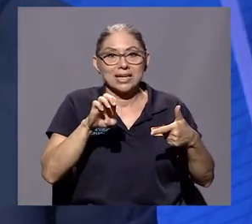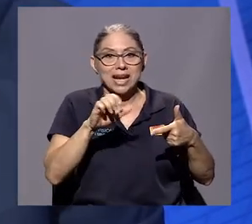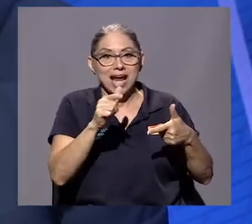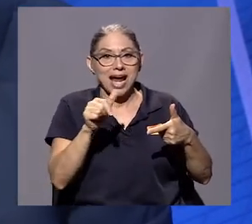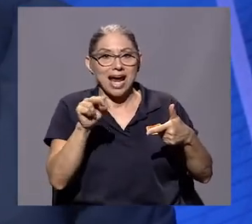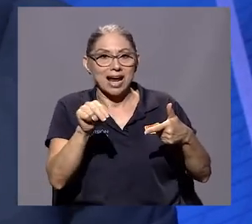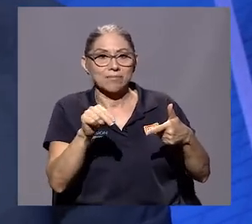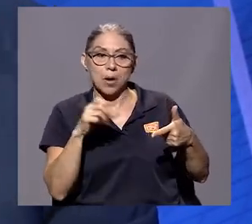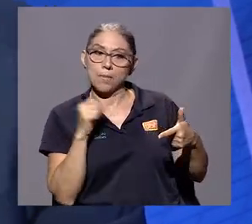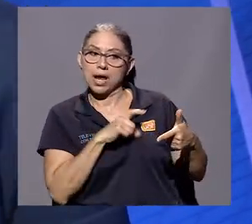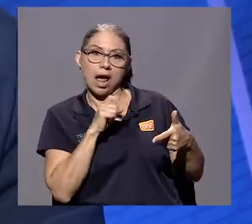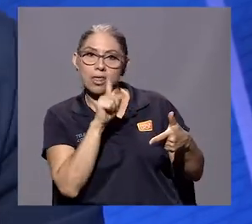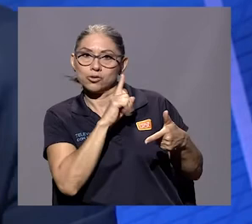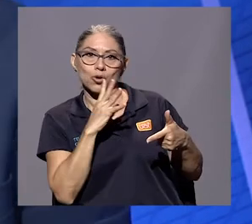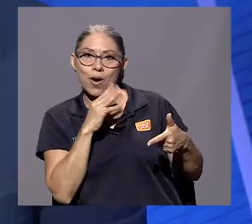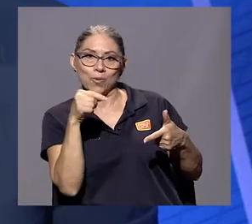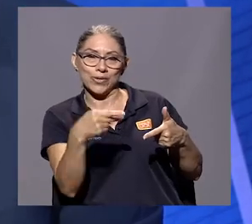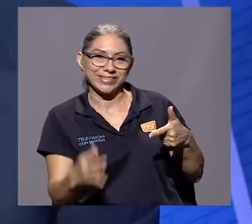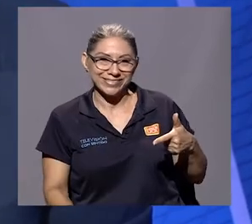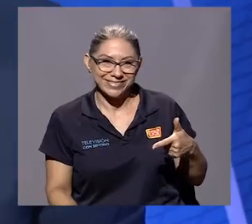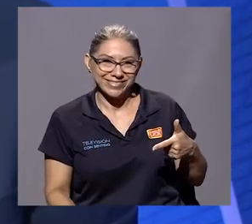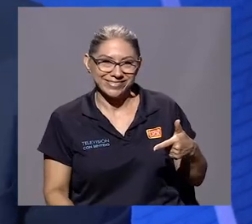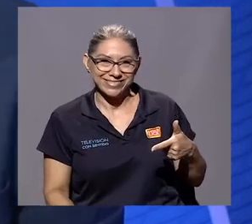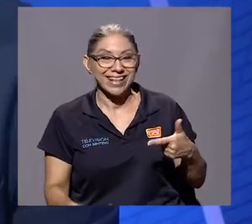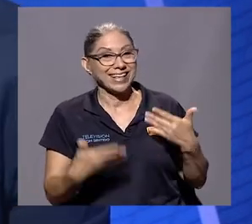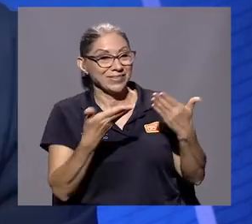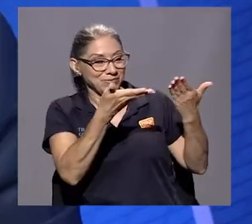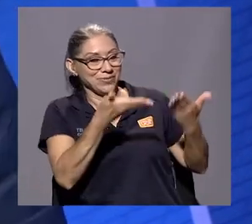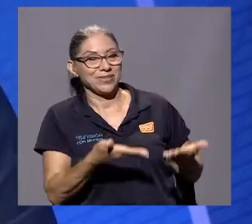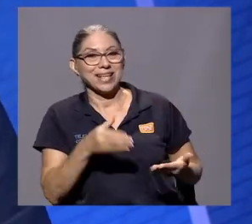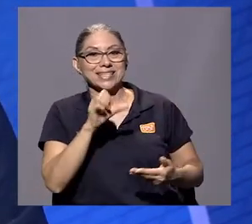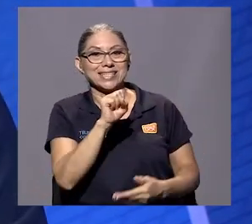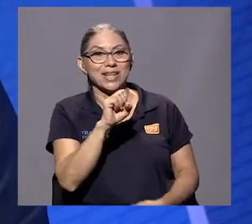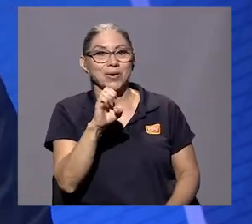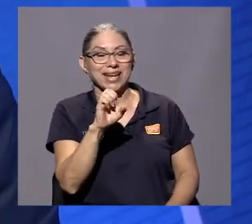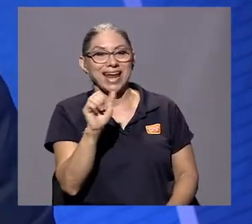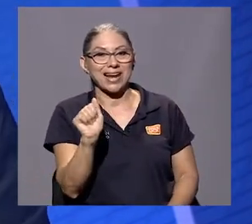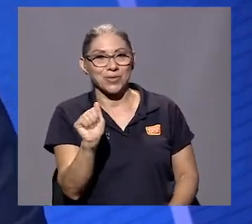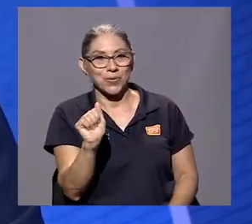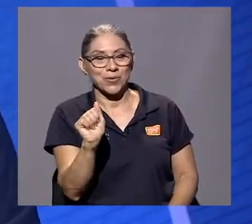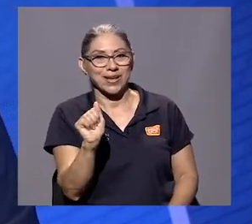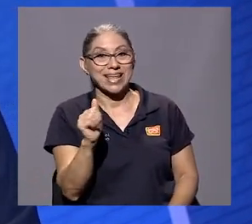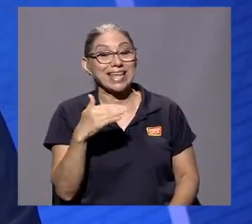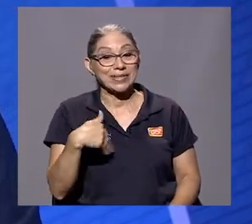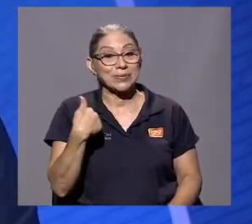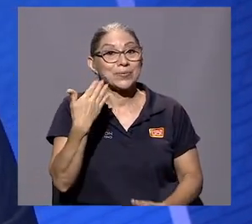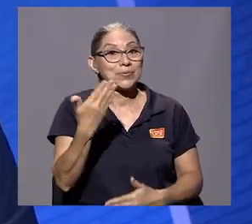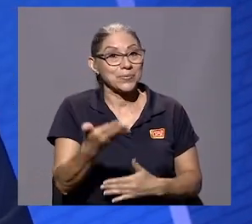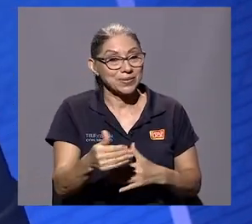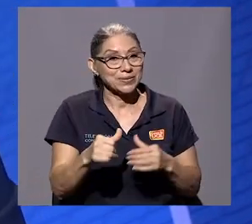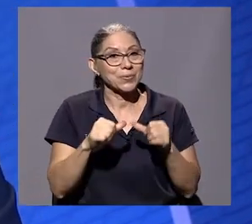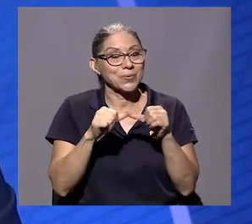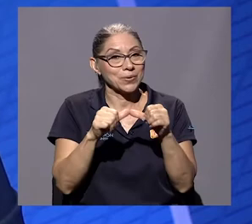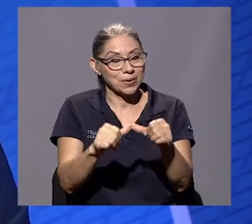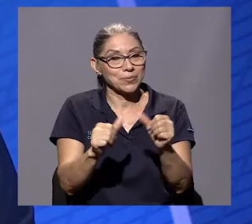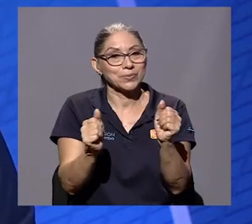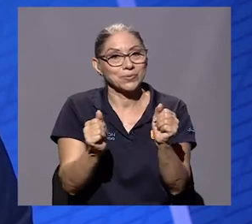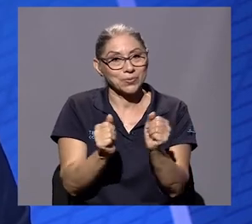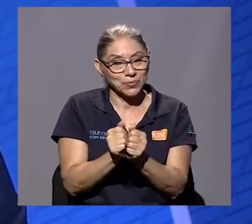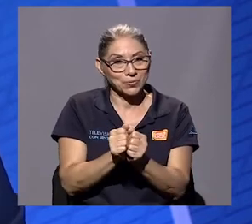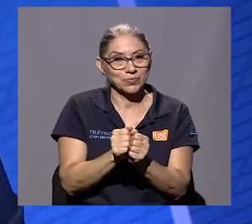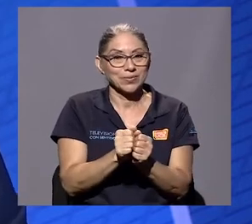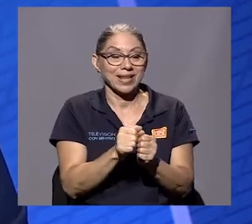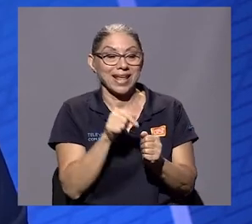a Reagan sería un pecado. Está bien, está bien. Estamos con Don Sergio Eri Gardón y ya viene nuestro cierre